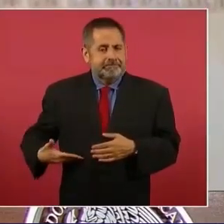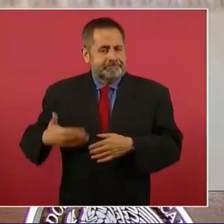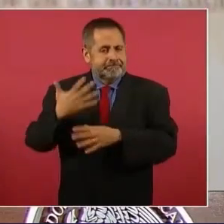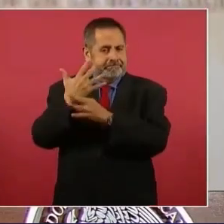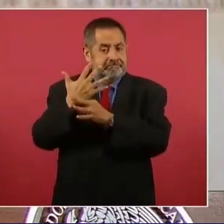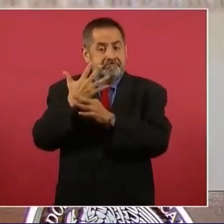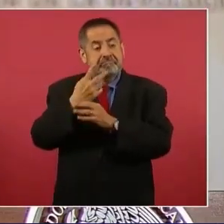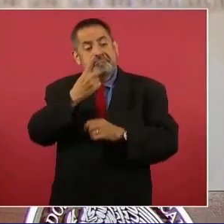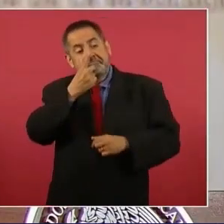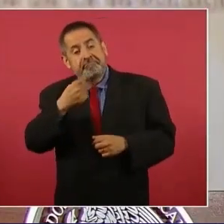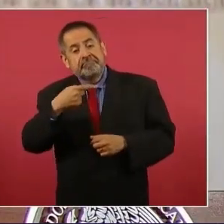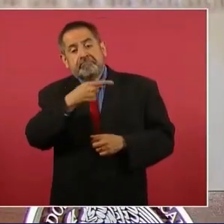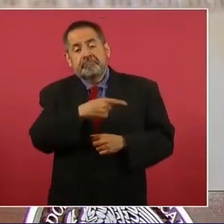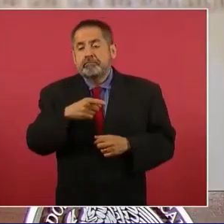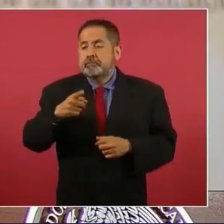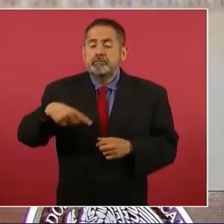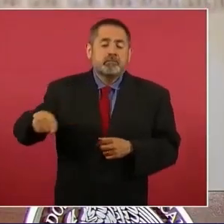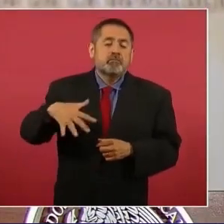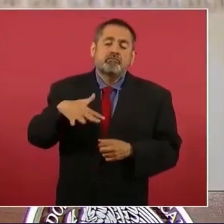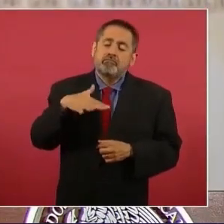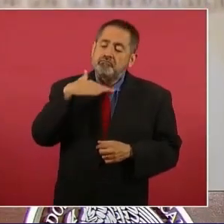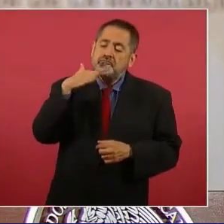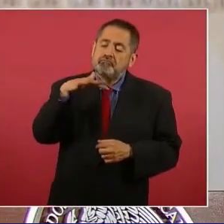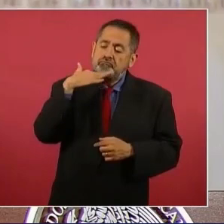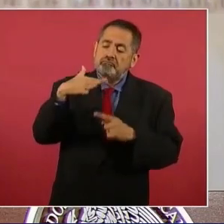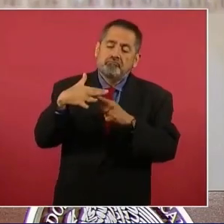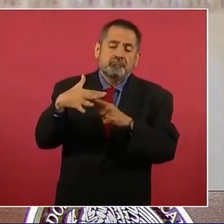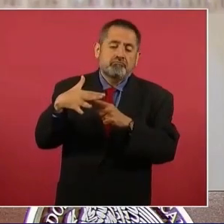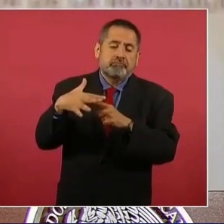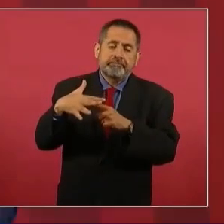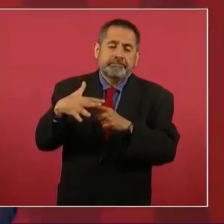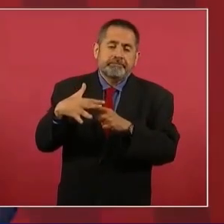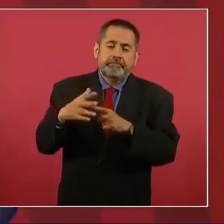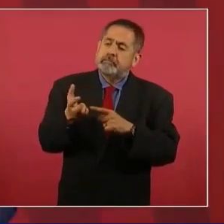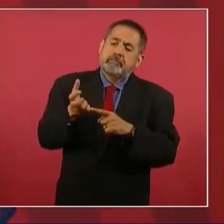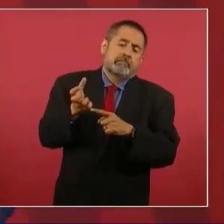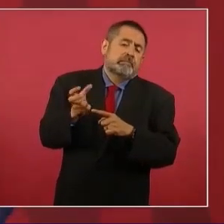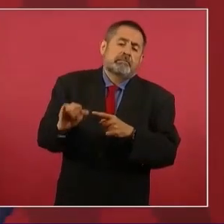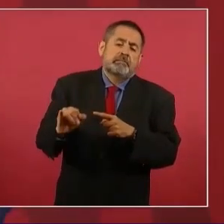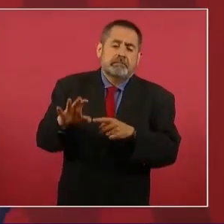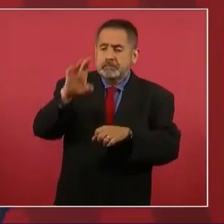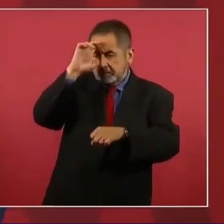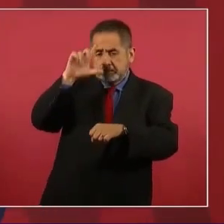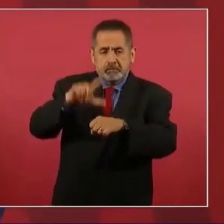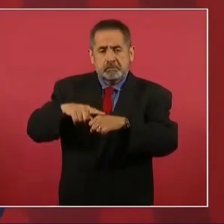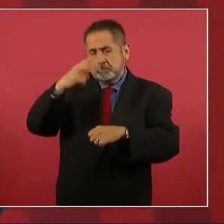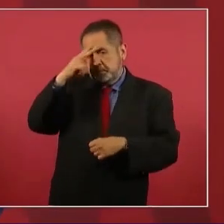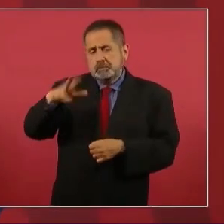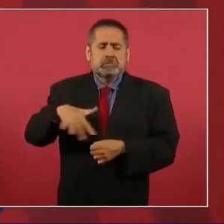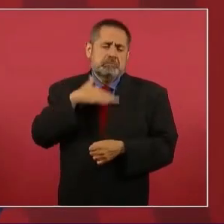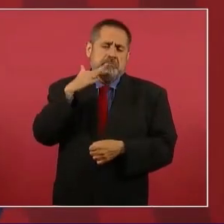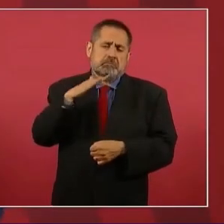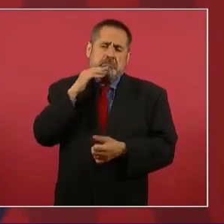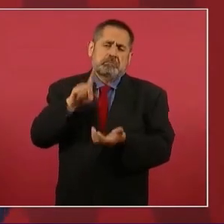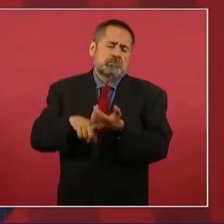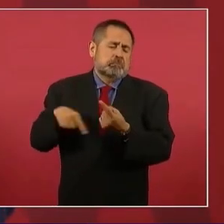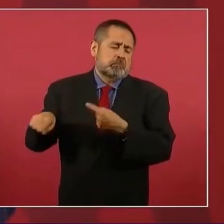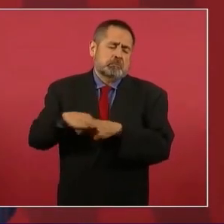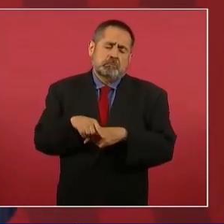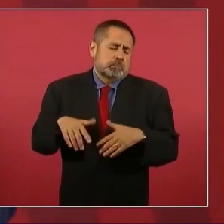que la corrupción era parte de la cultura del pueblo de México.